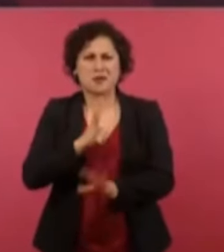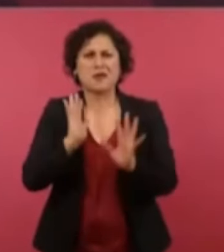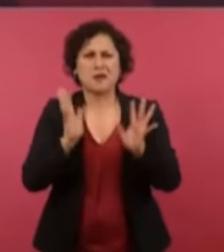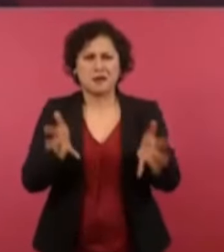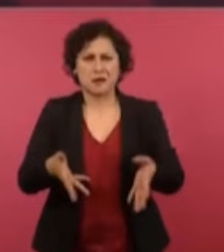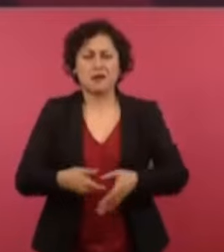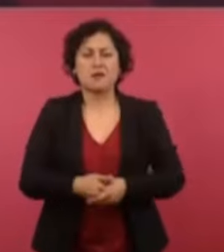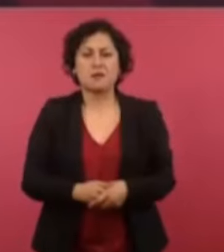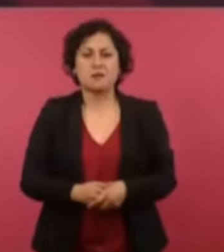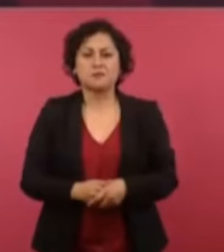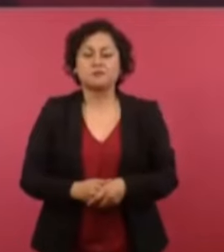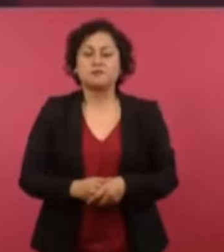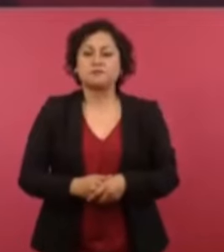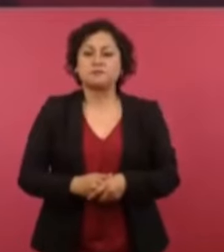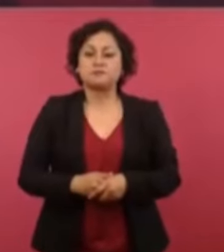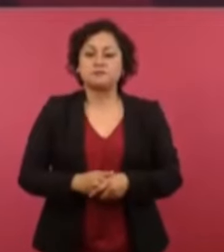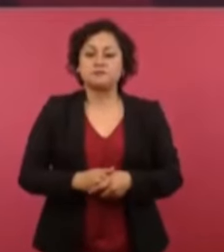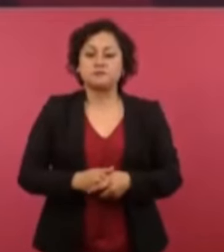Me decía